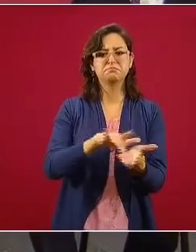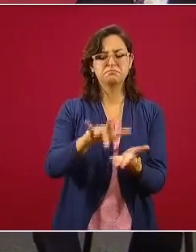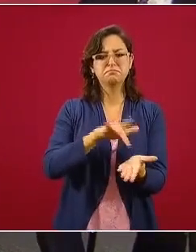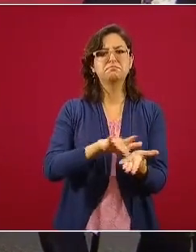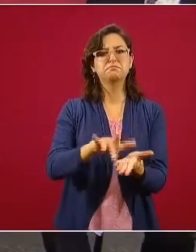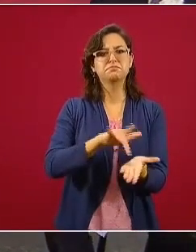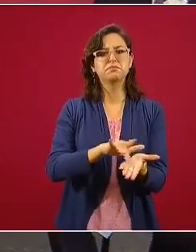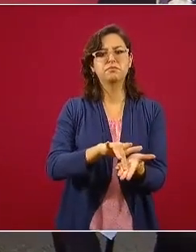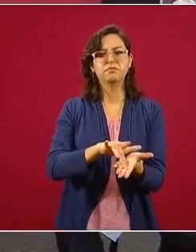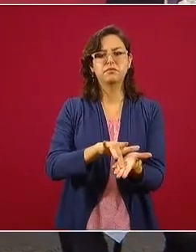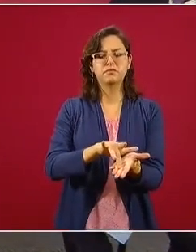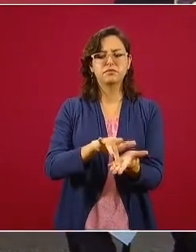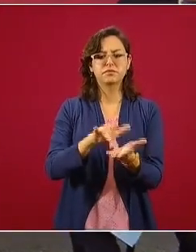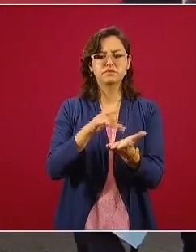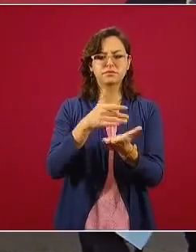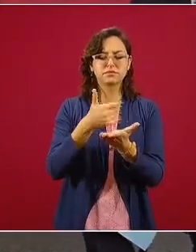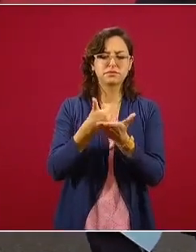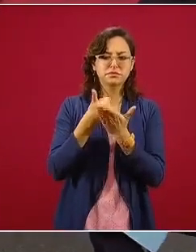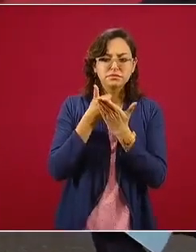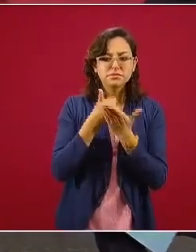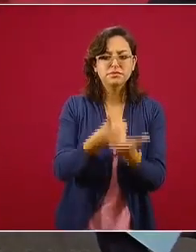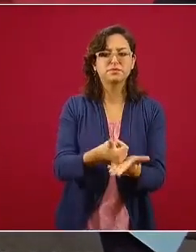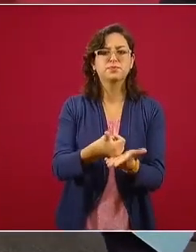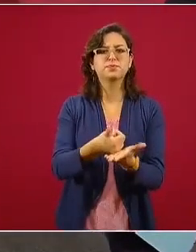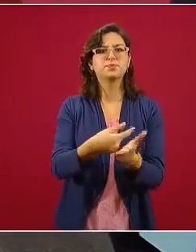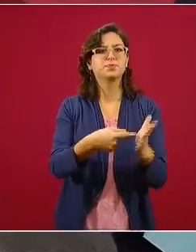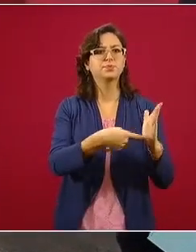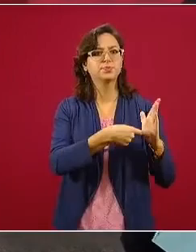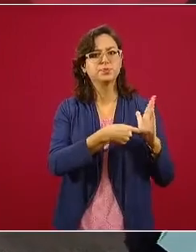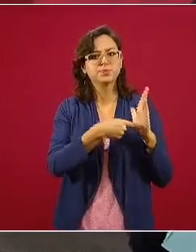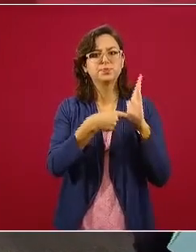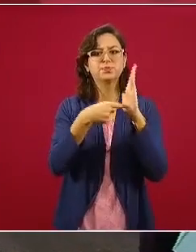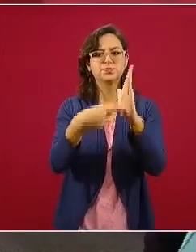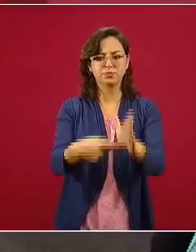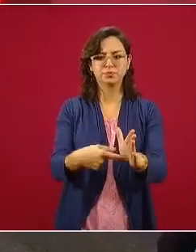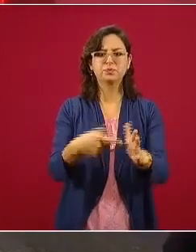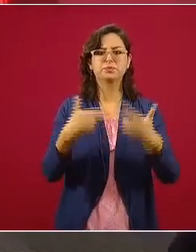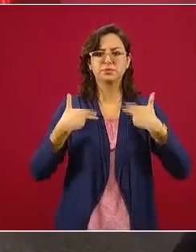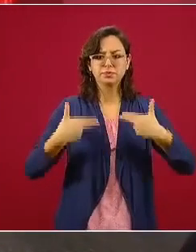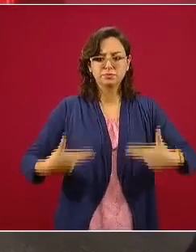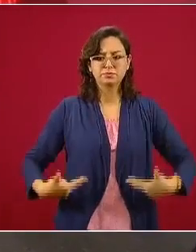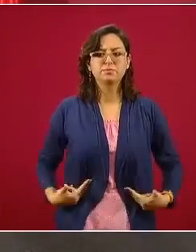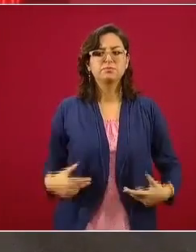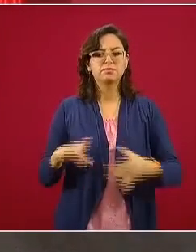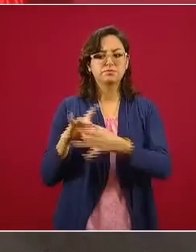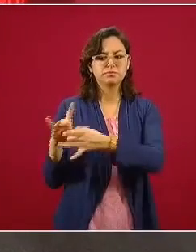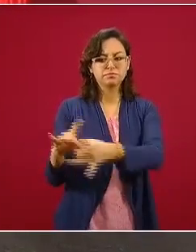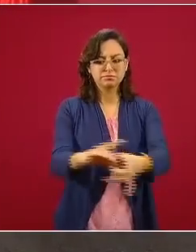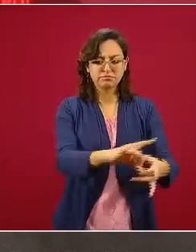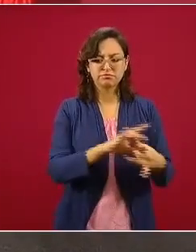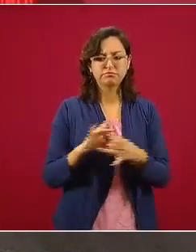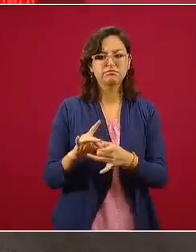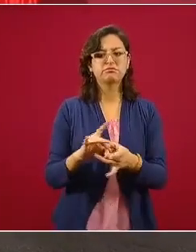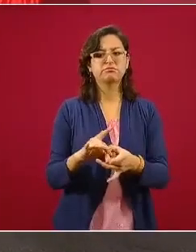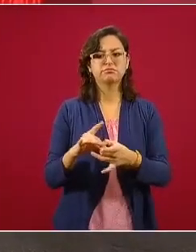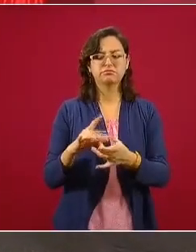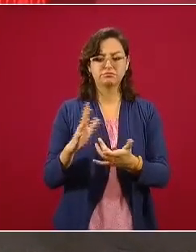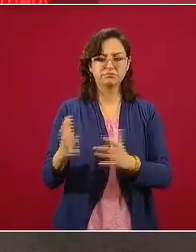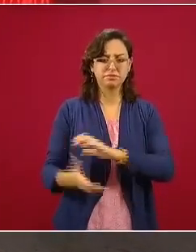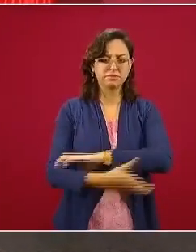mostrando su humanismo, su solidaridad